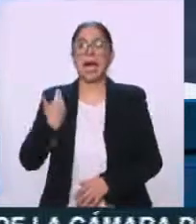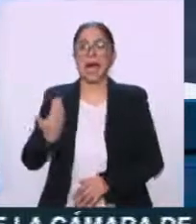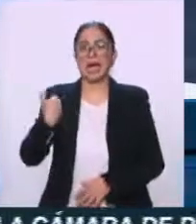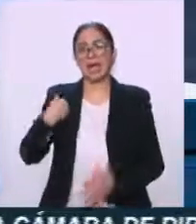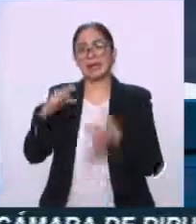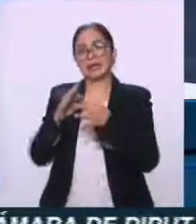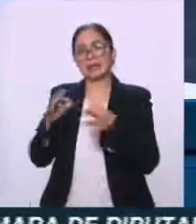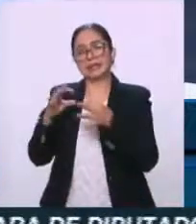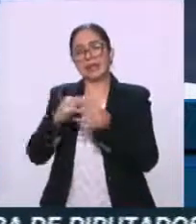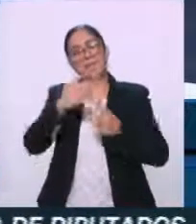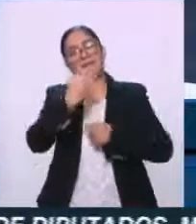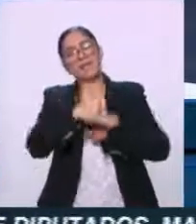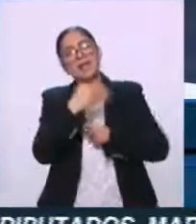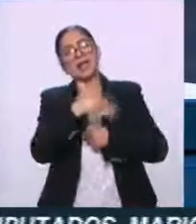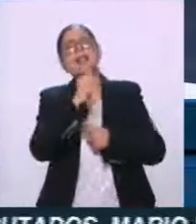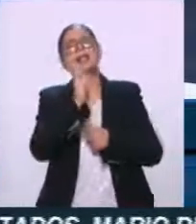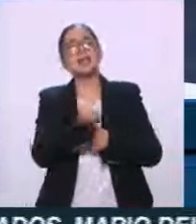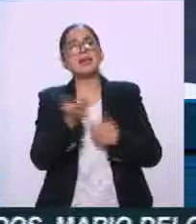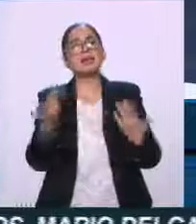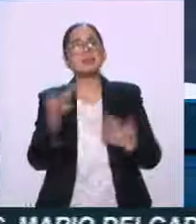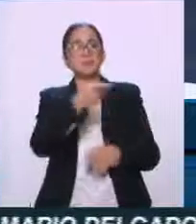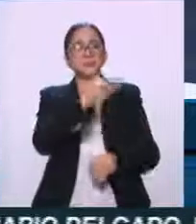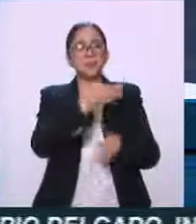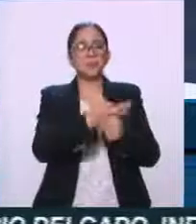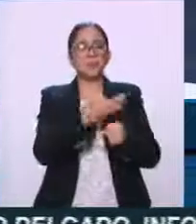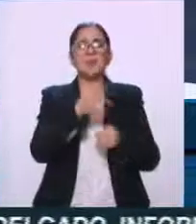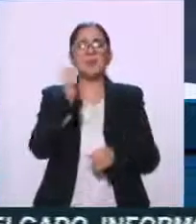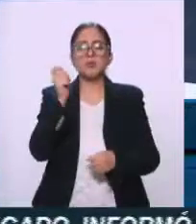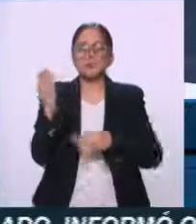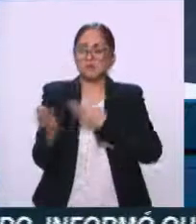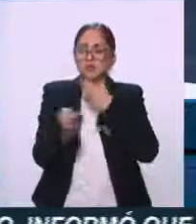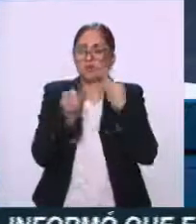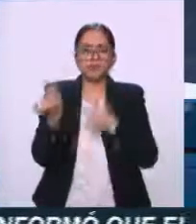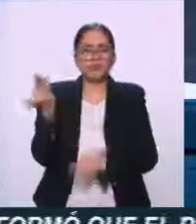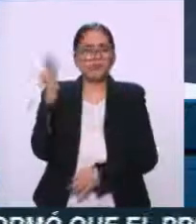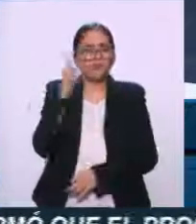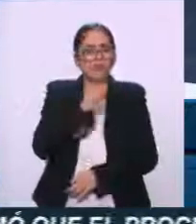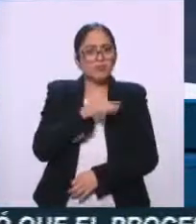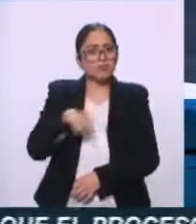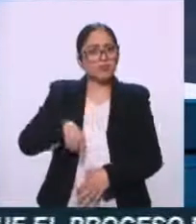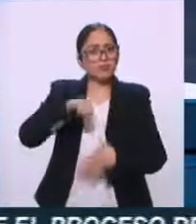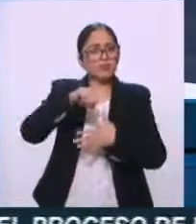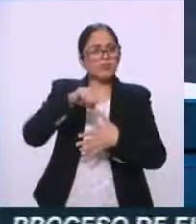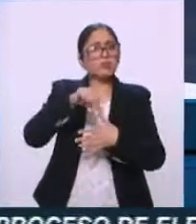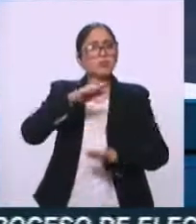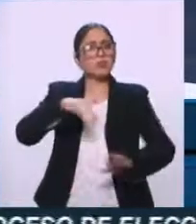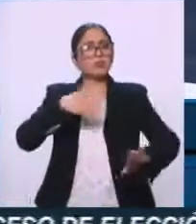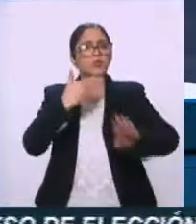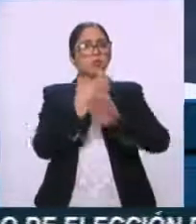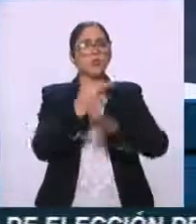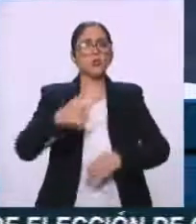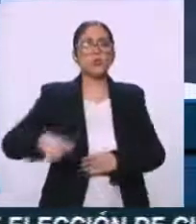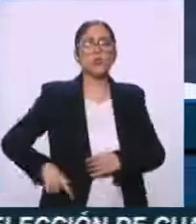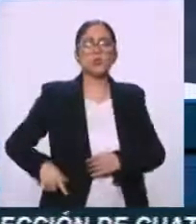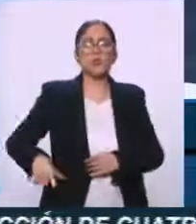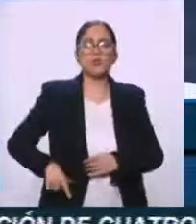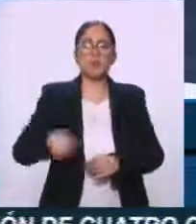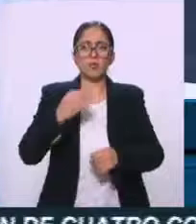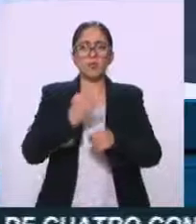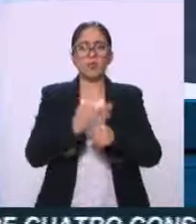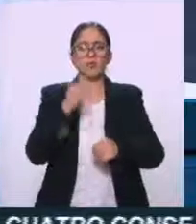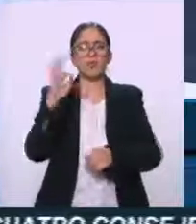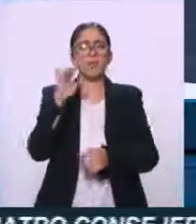con el primer tema tuyo, que son estos bots que nos están llegando desde Sudamérica, atacando al gobierno federal. ¿Qué dicen